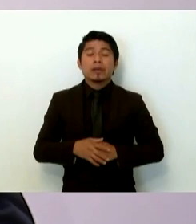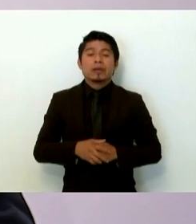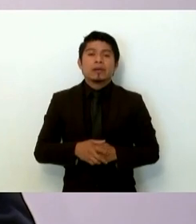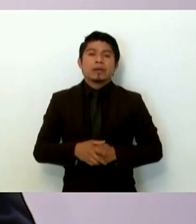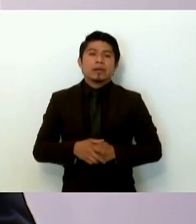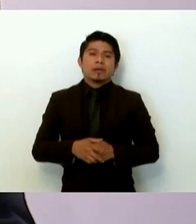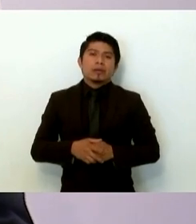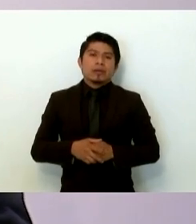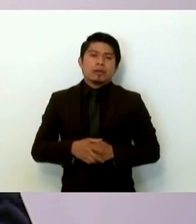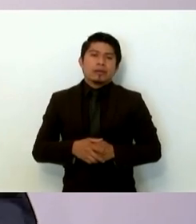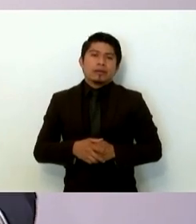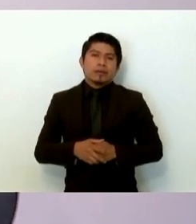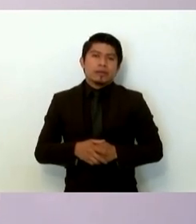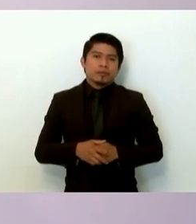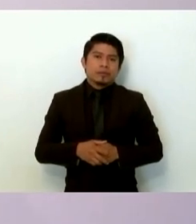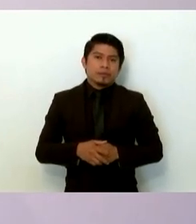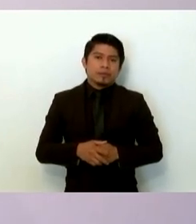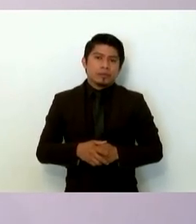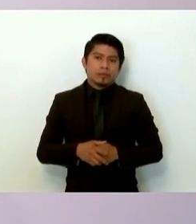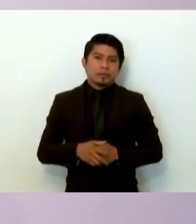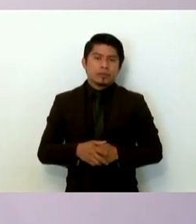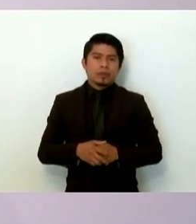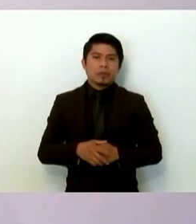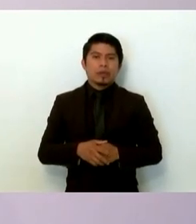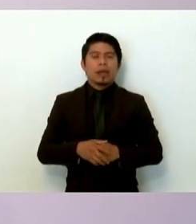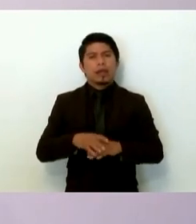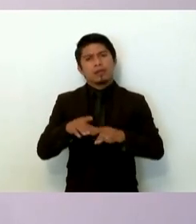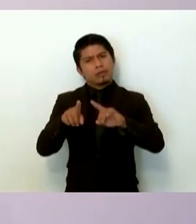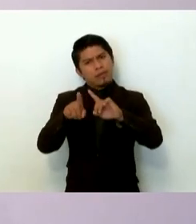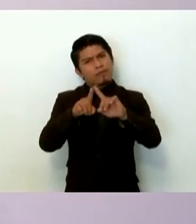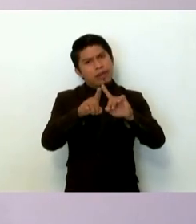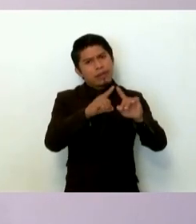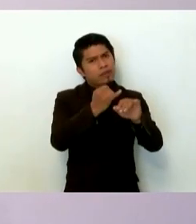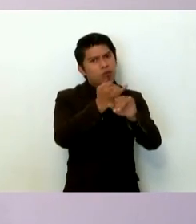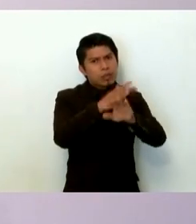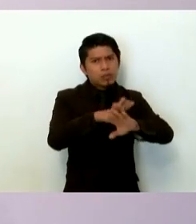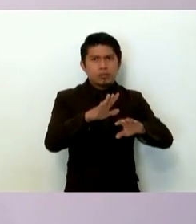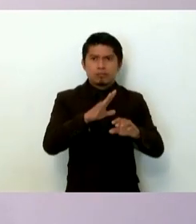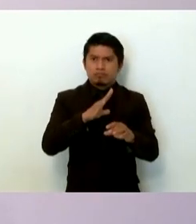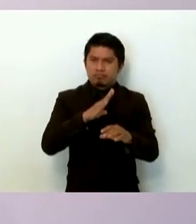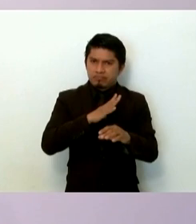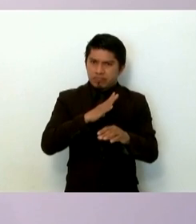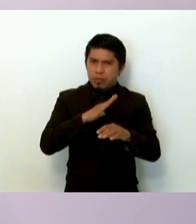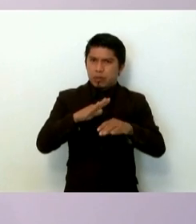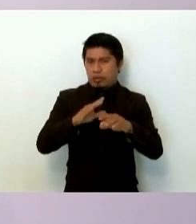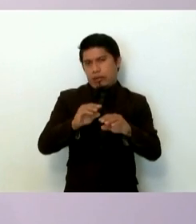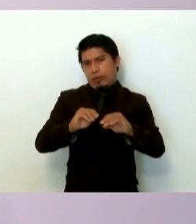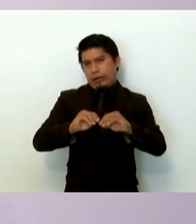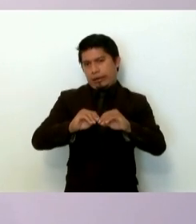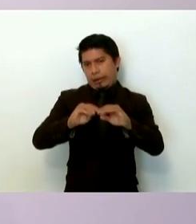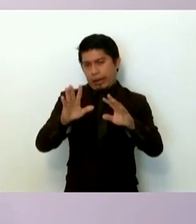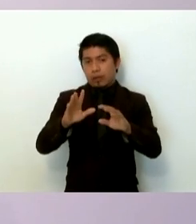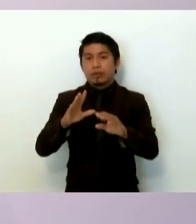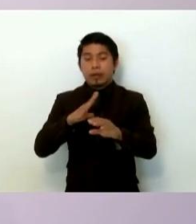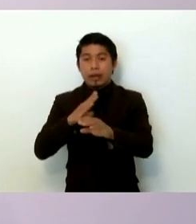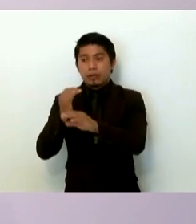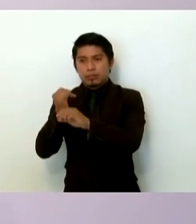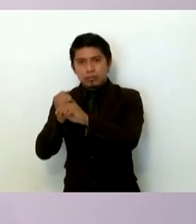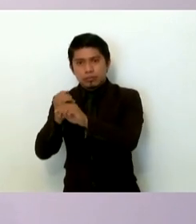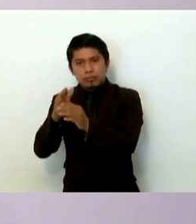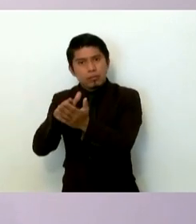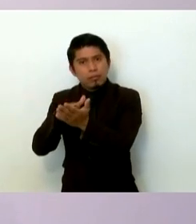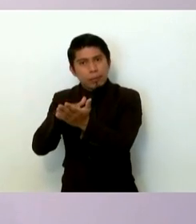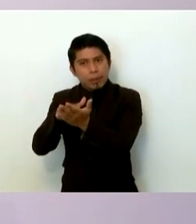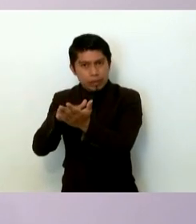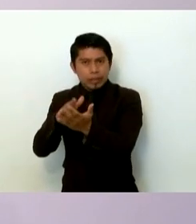soportado en muy distintas fuentes. Por supuesto, las fuentes documentales